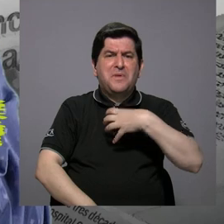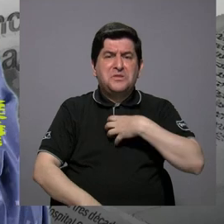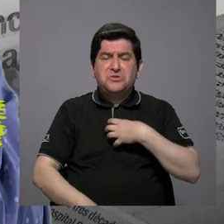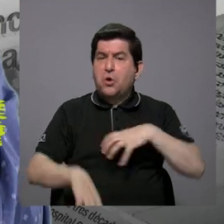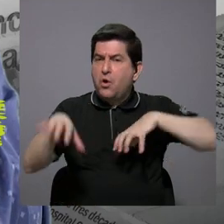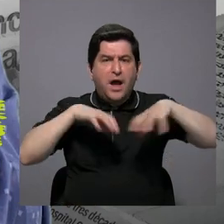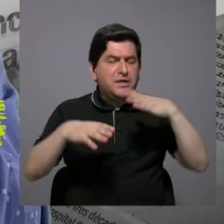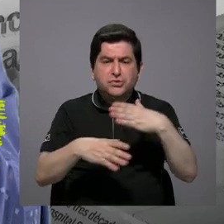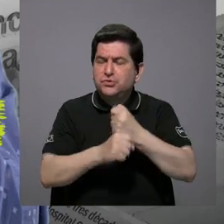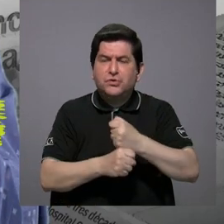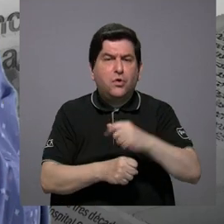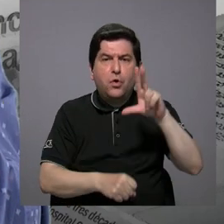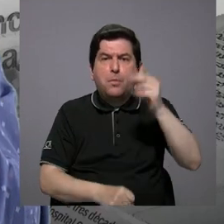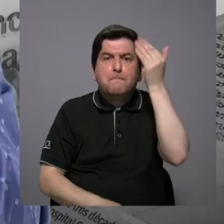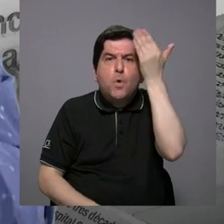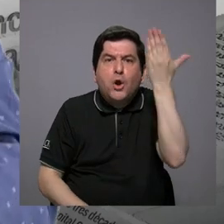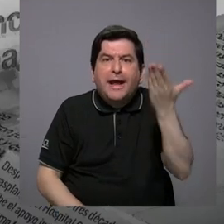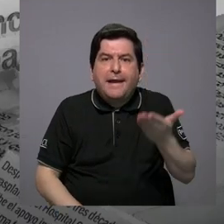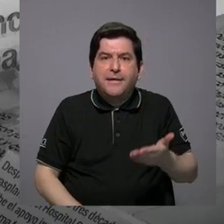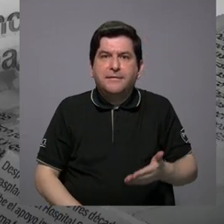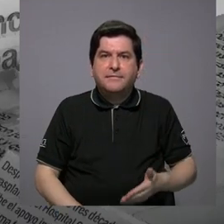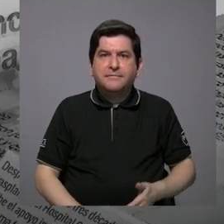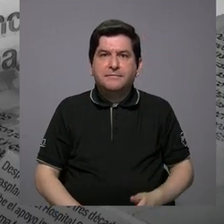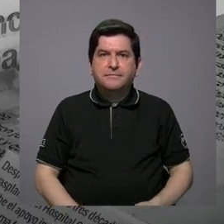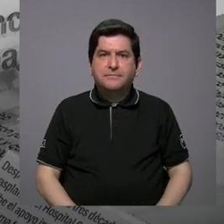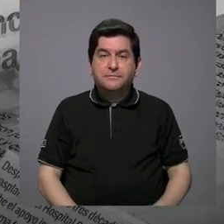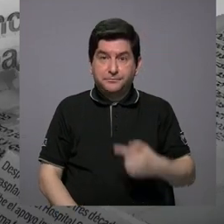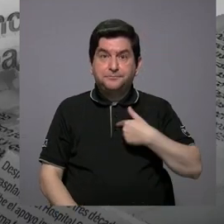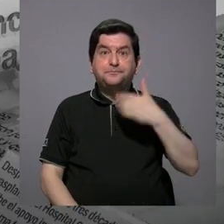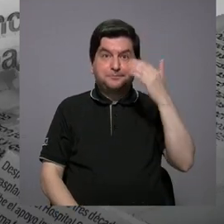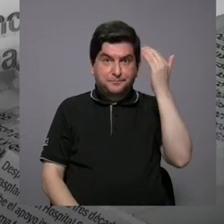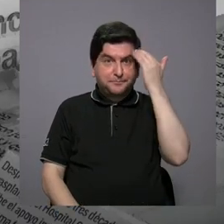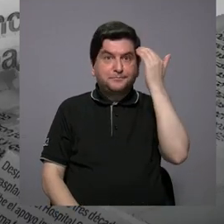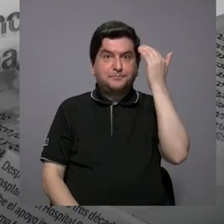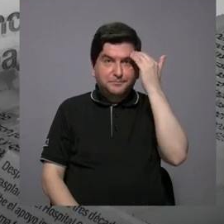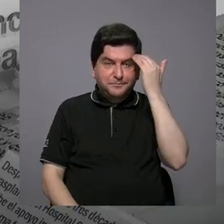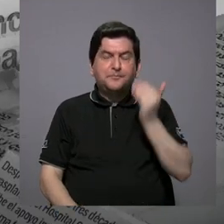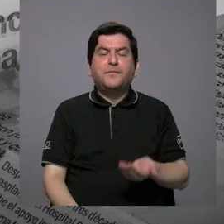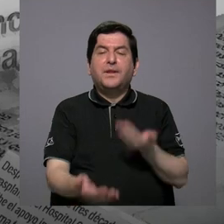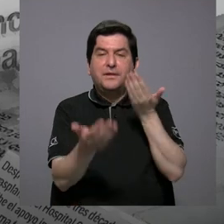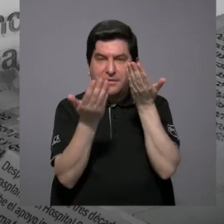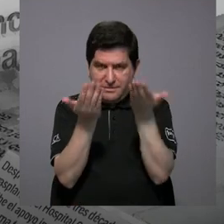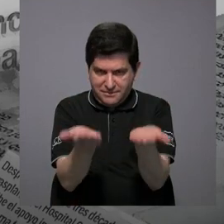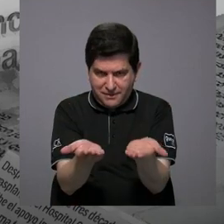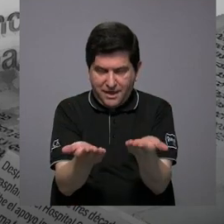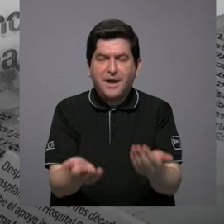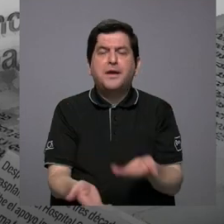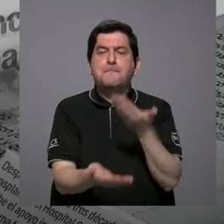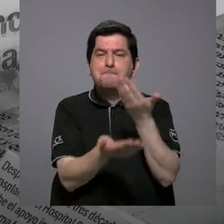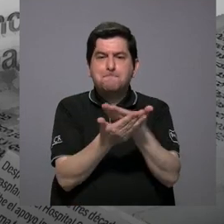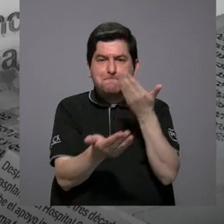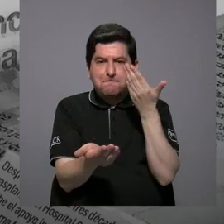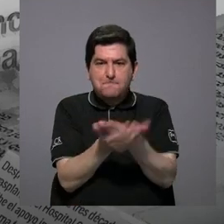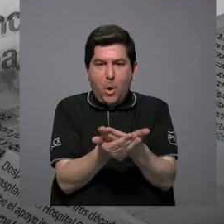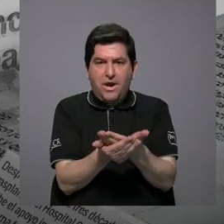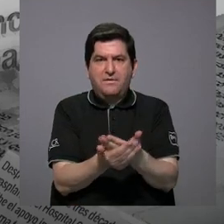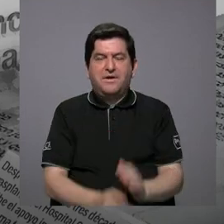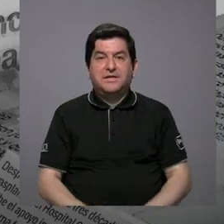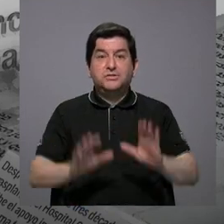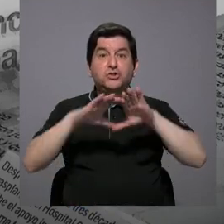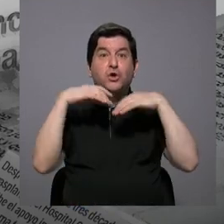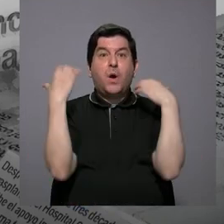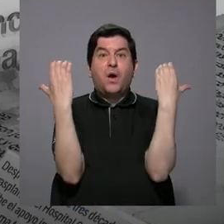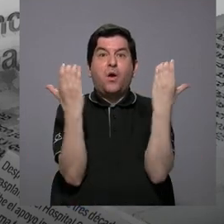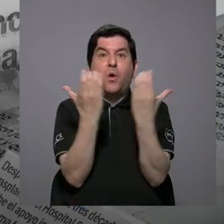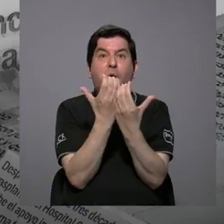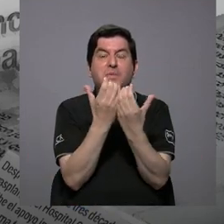¿Por qué no lo hacían? Y me consta que les han proporcionado pruebas, porque hay comités